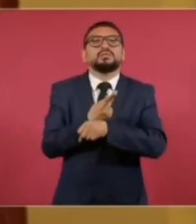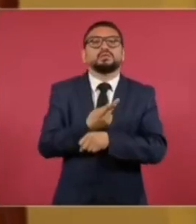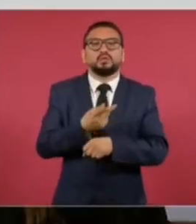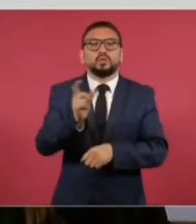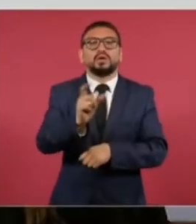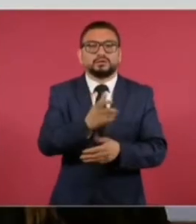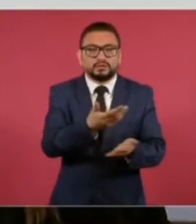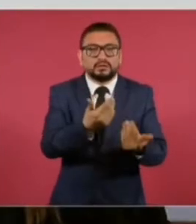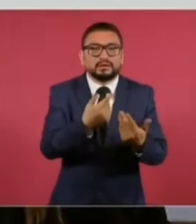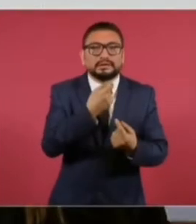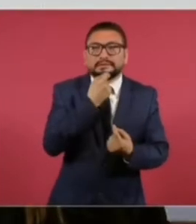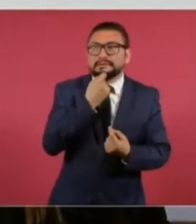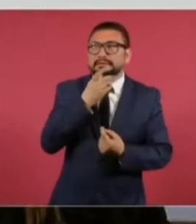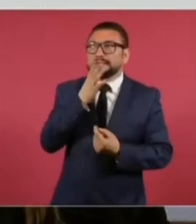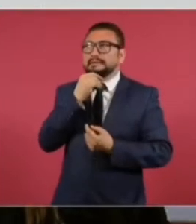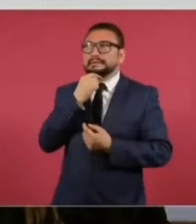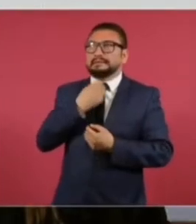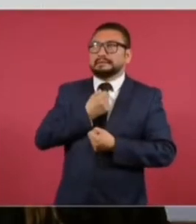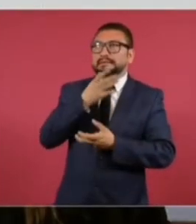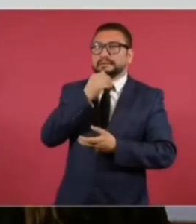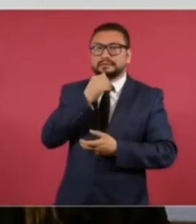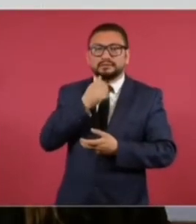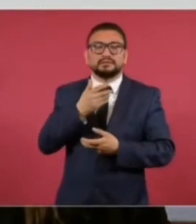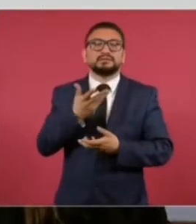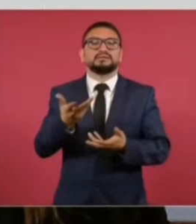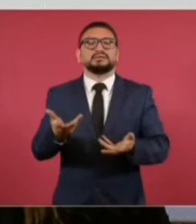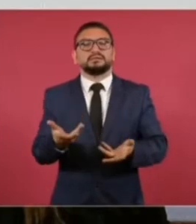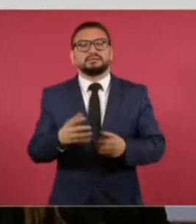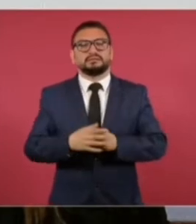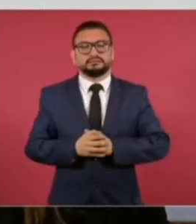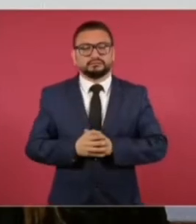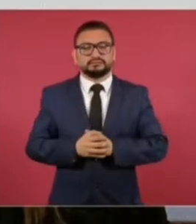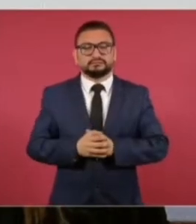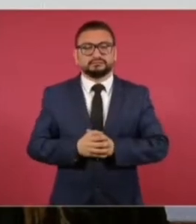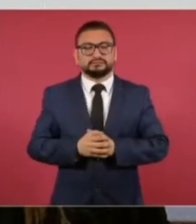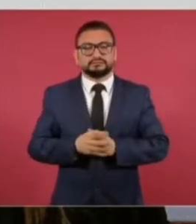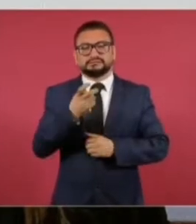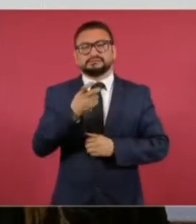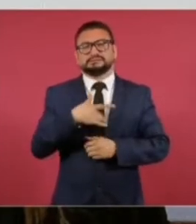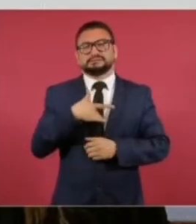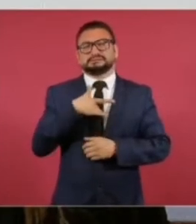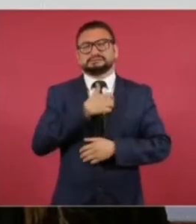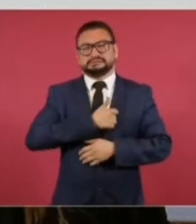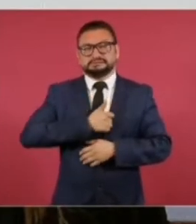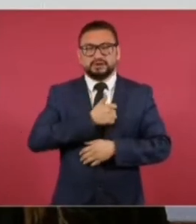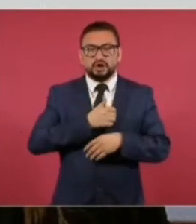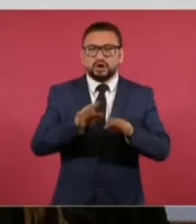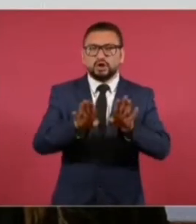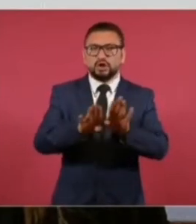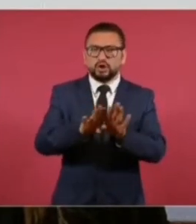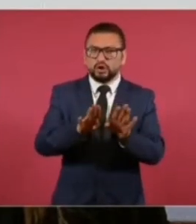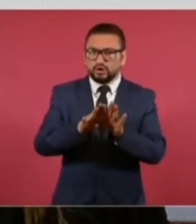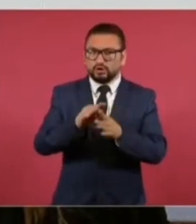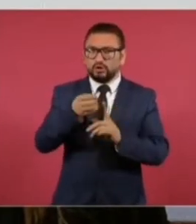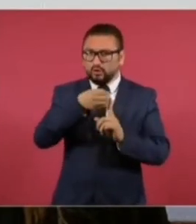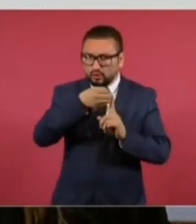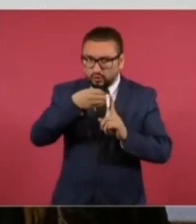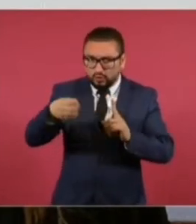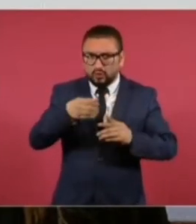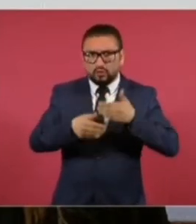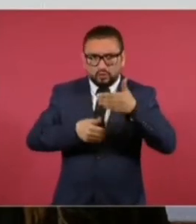de estos lamentables hechos. Esto, a pesar de que los protocolos